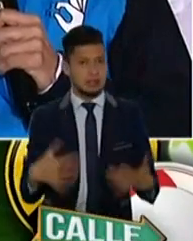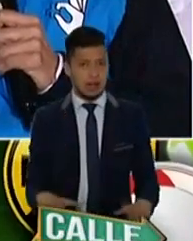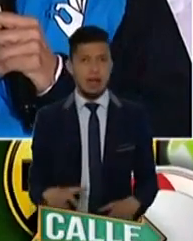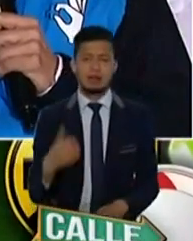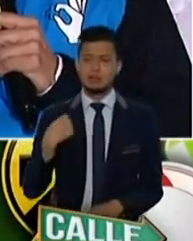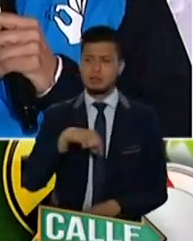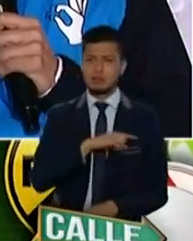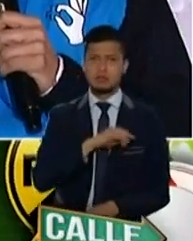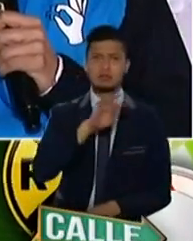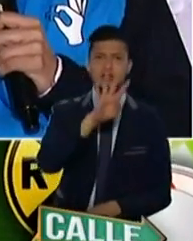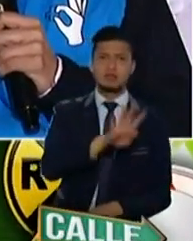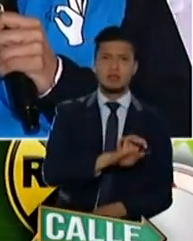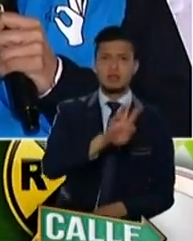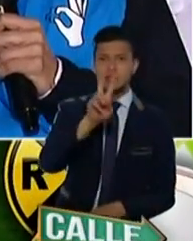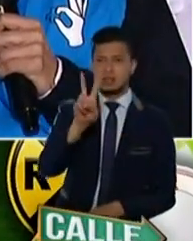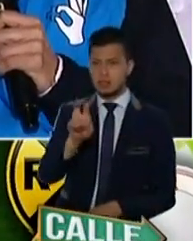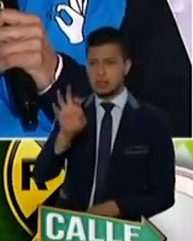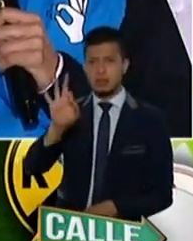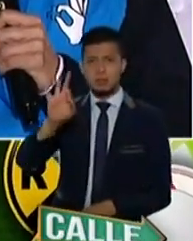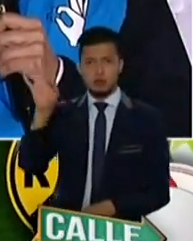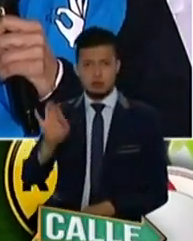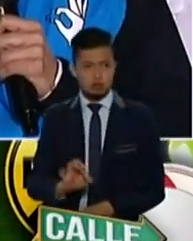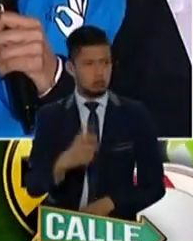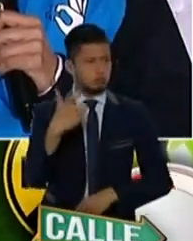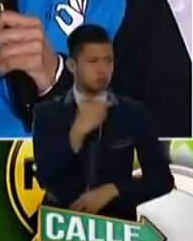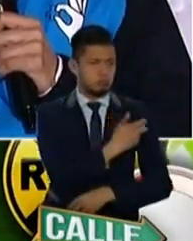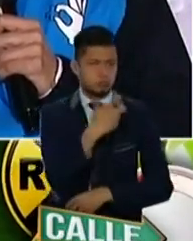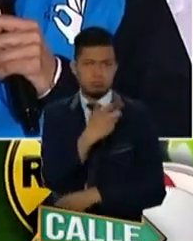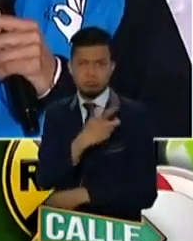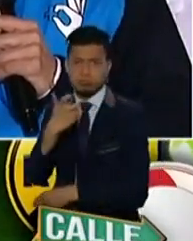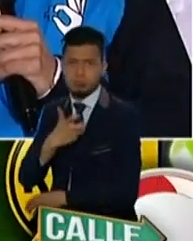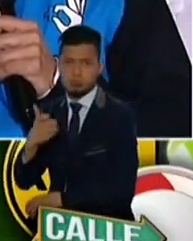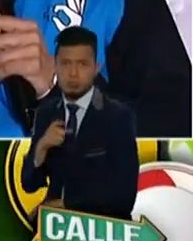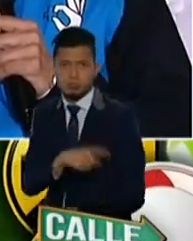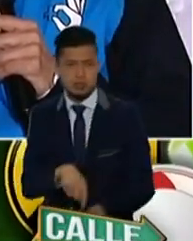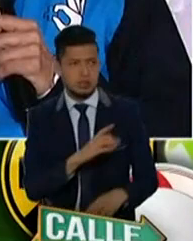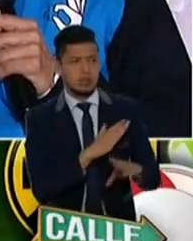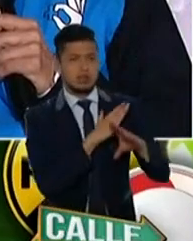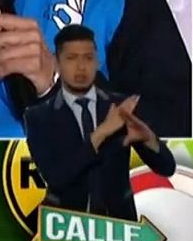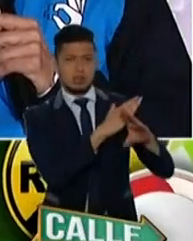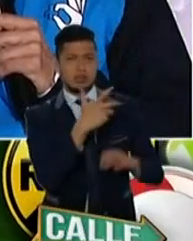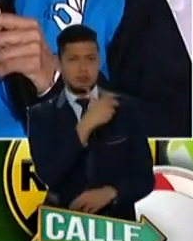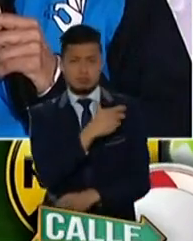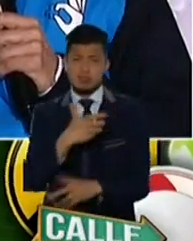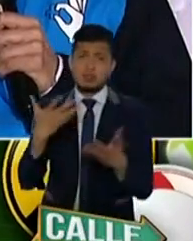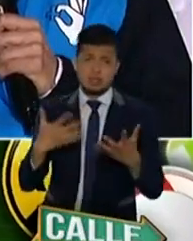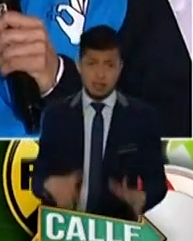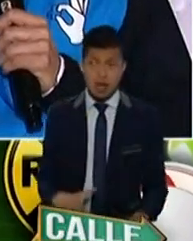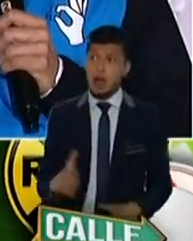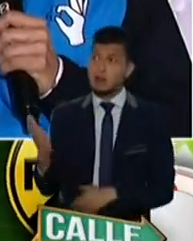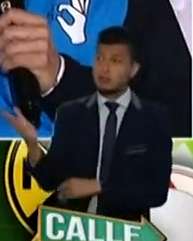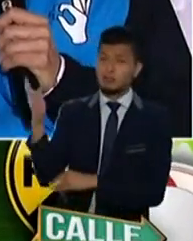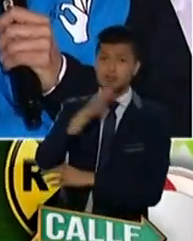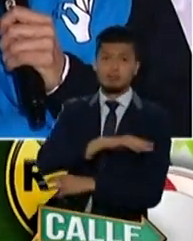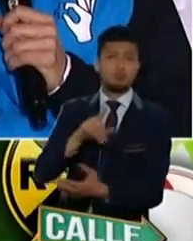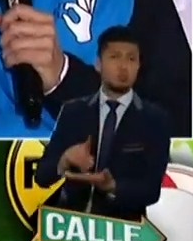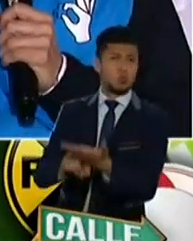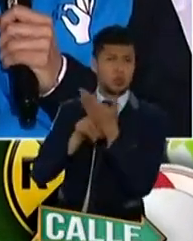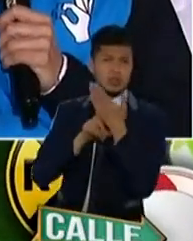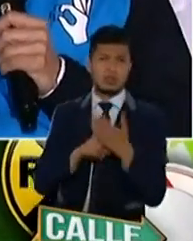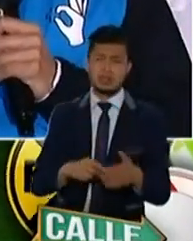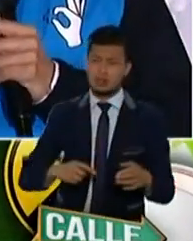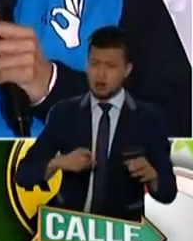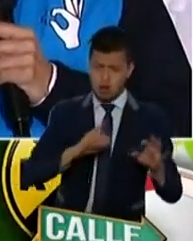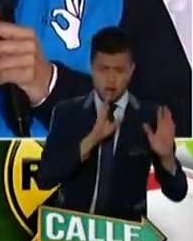97% de aplicación de vacunas y es una jornada que mostró y ratificó toda la